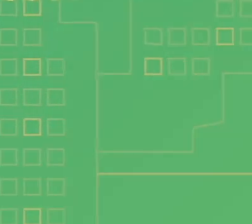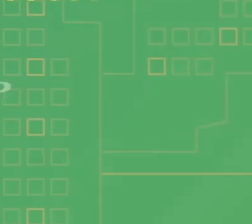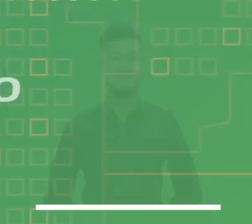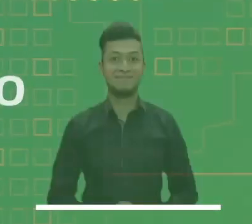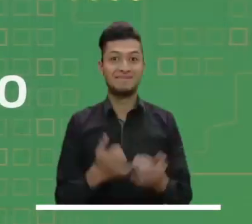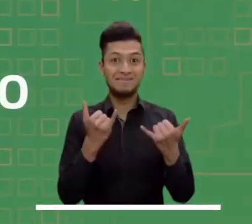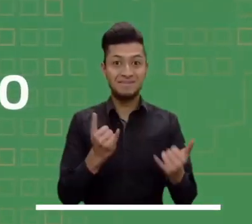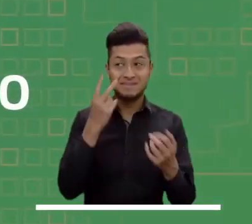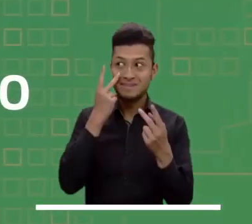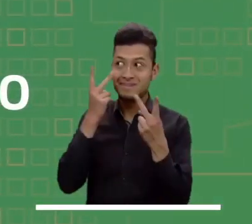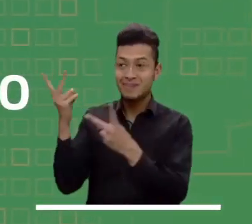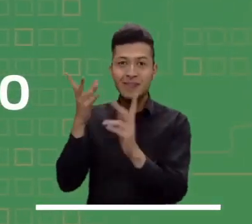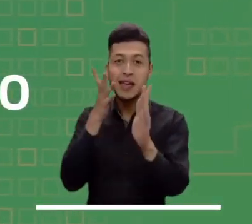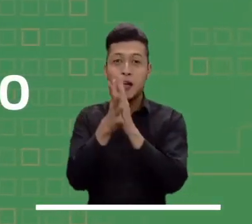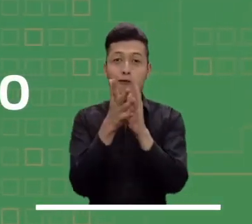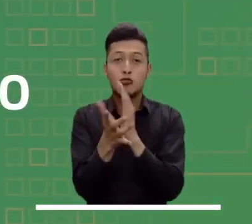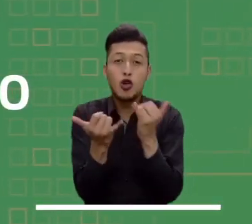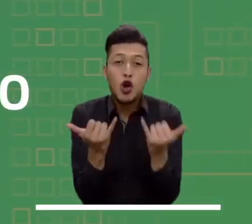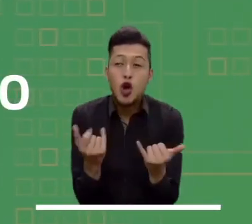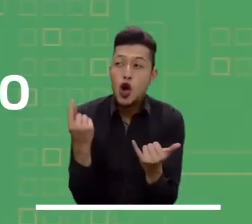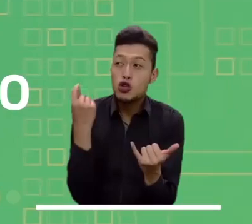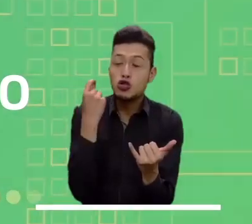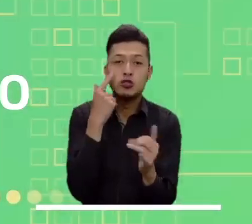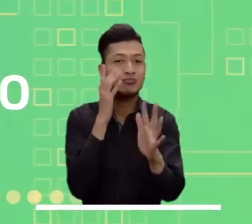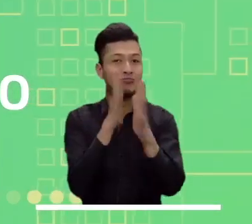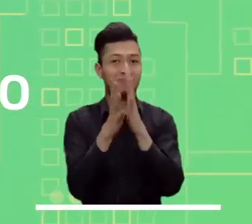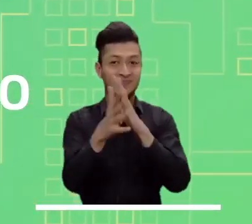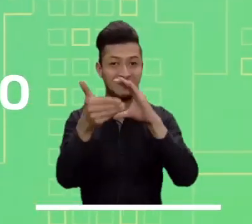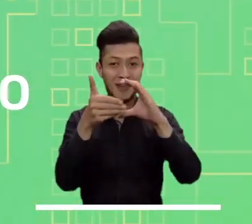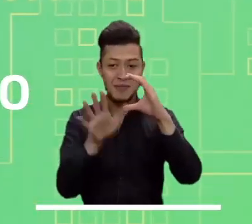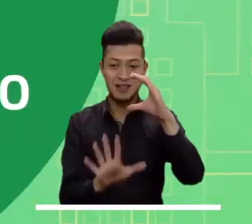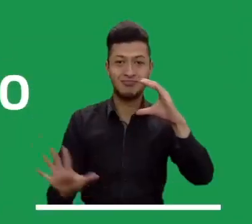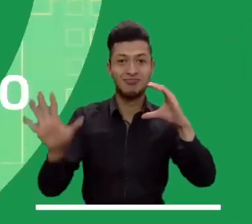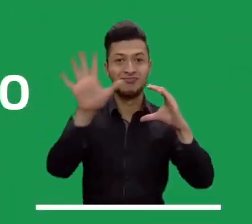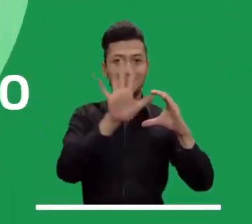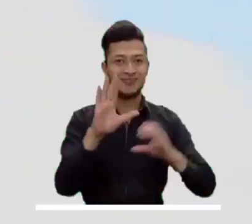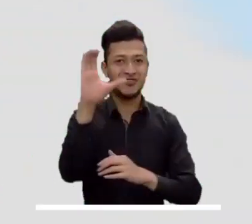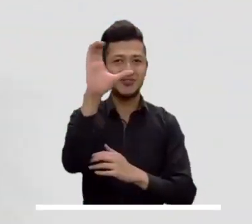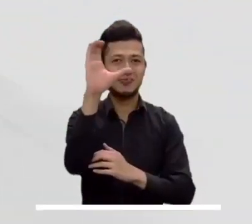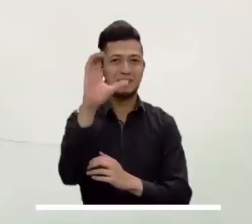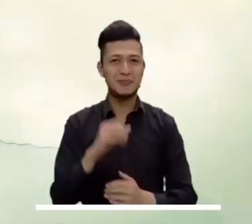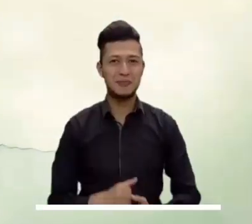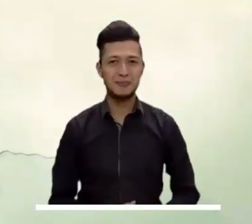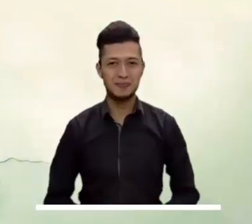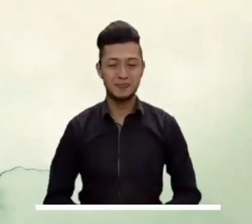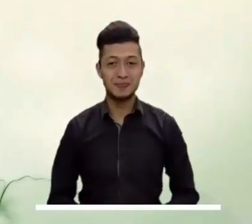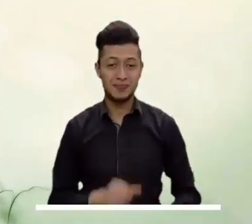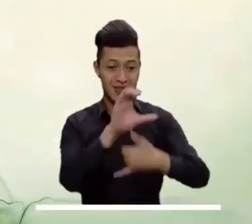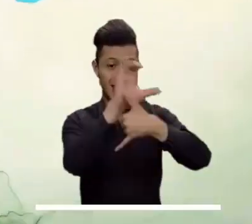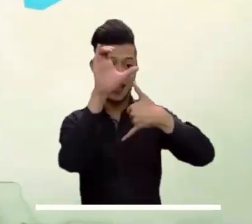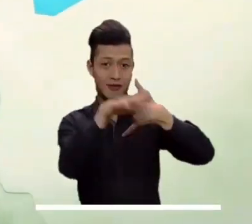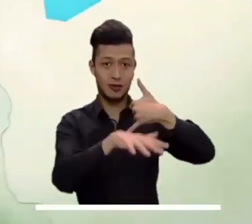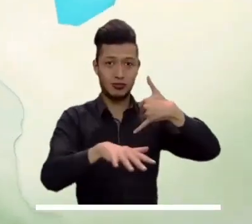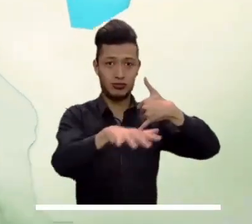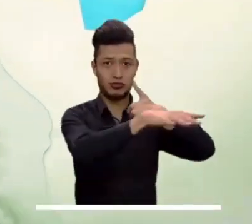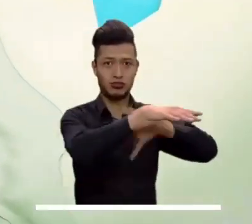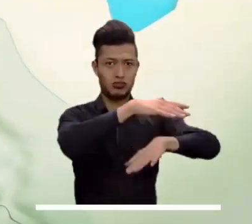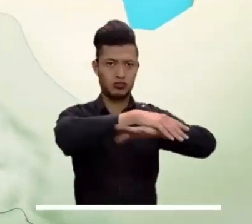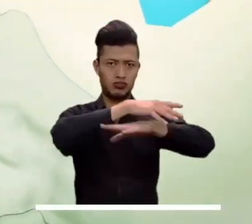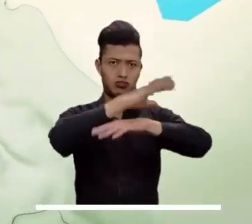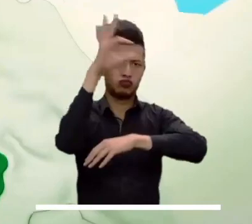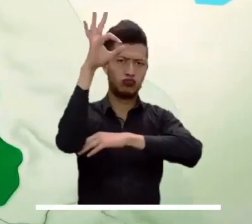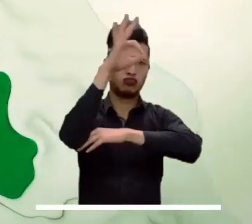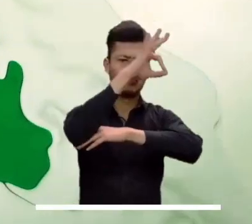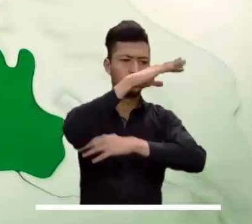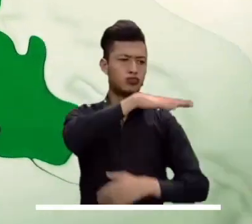Veamos ahora la última actualización del pronóstico del tiempo en el país. Llega la tarde al Caribe colombiano y en esta ocasión las